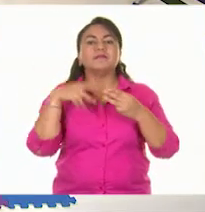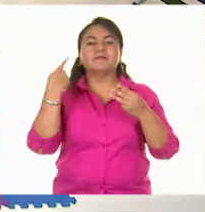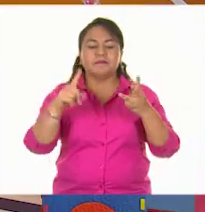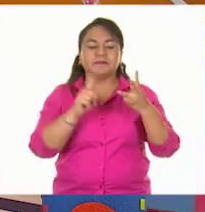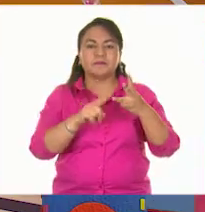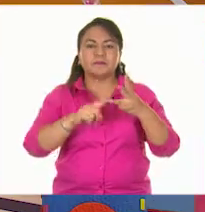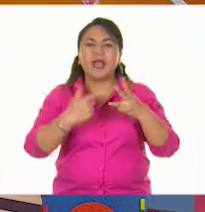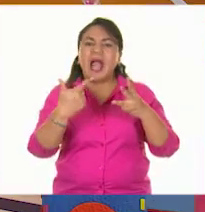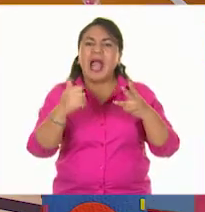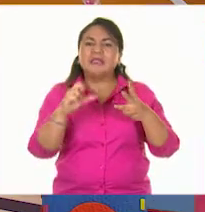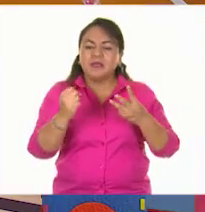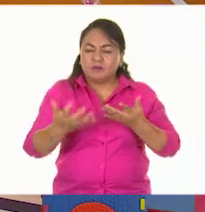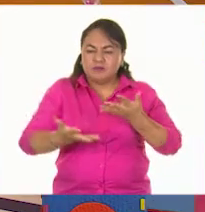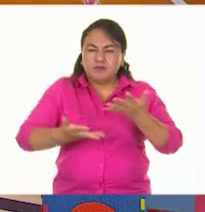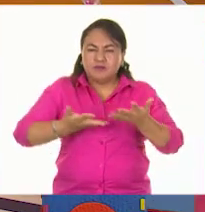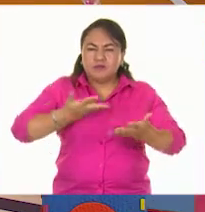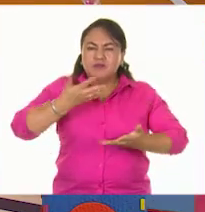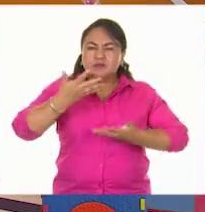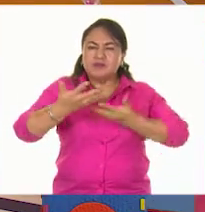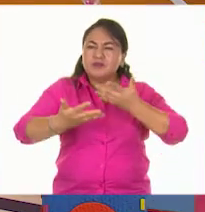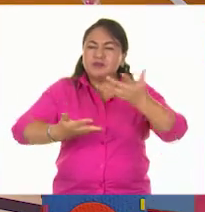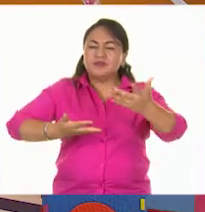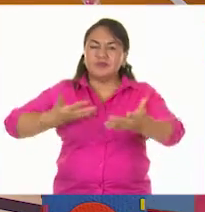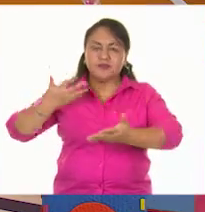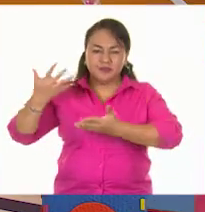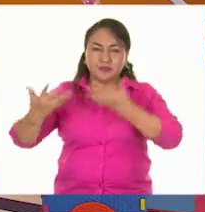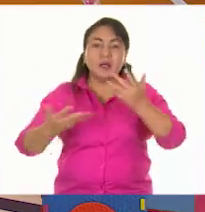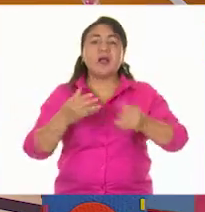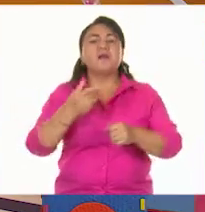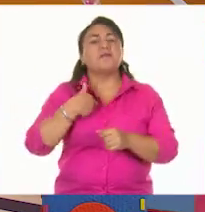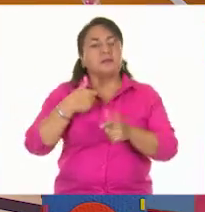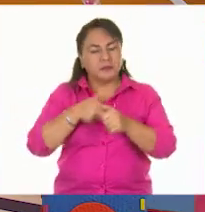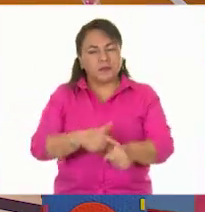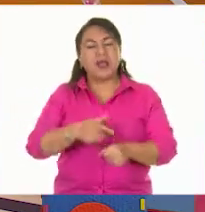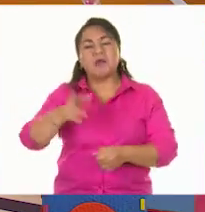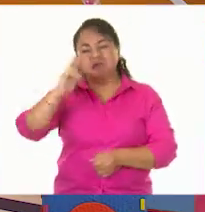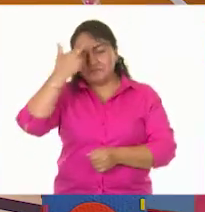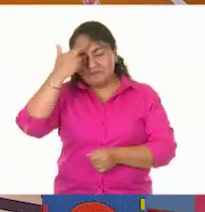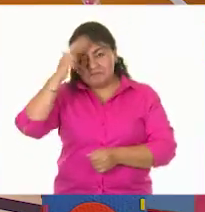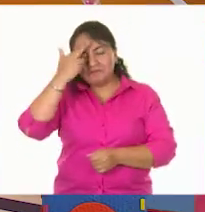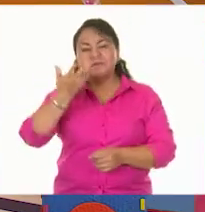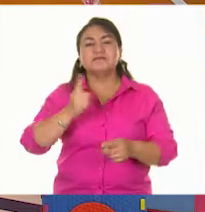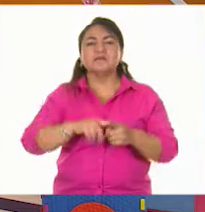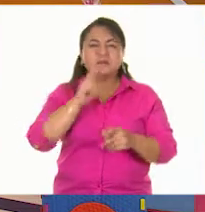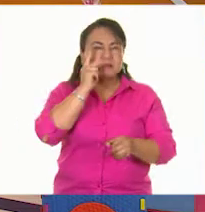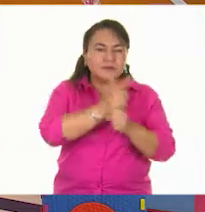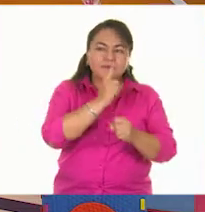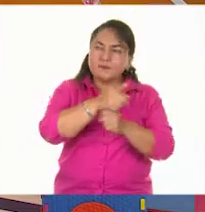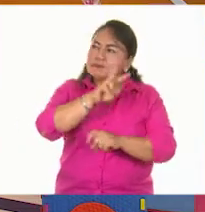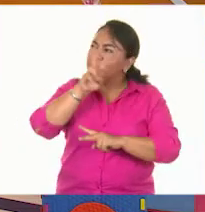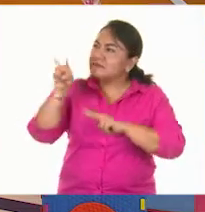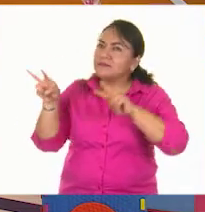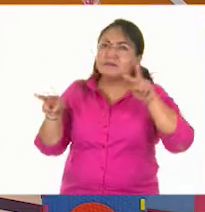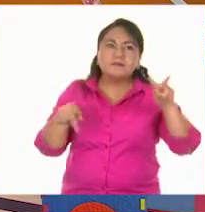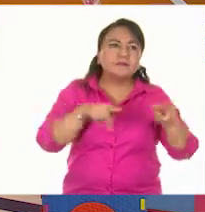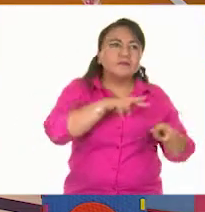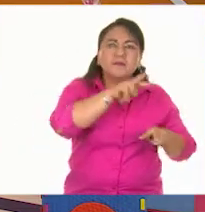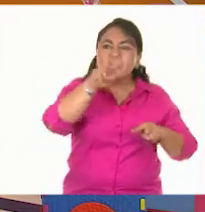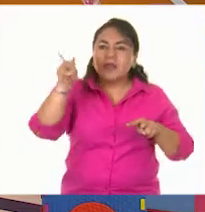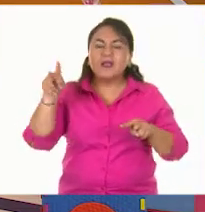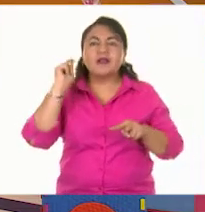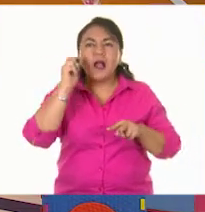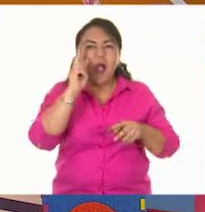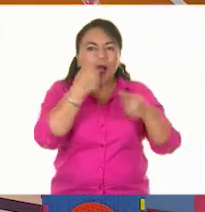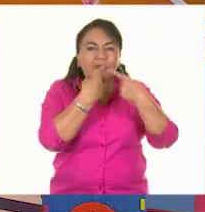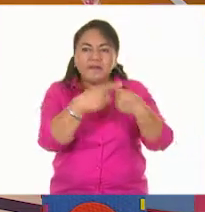gaseoso. Mientras, vamos a seguir recordando, identificando, observen lo que hay a su alrededor para que puedan